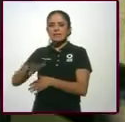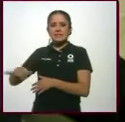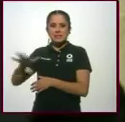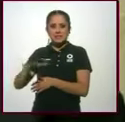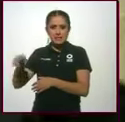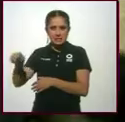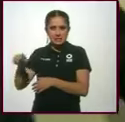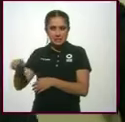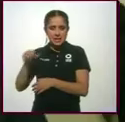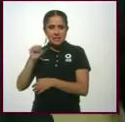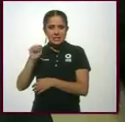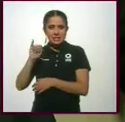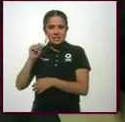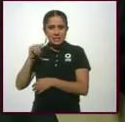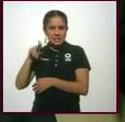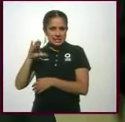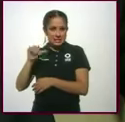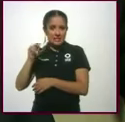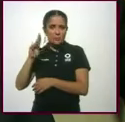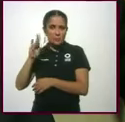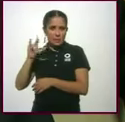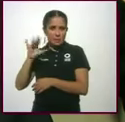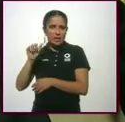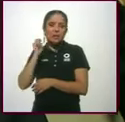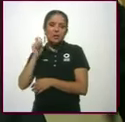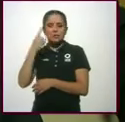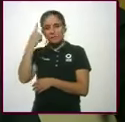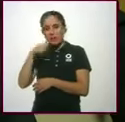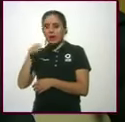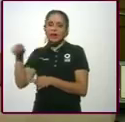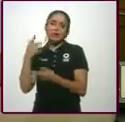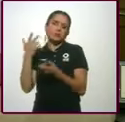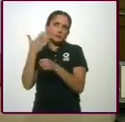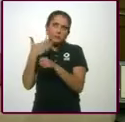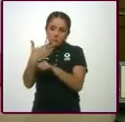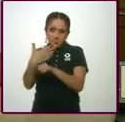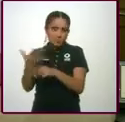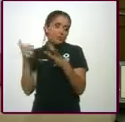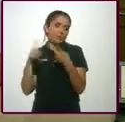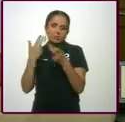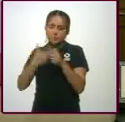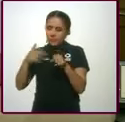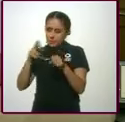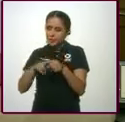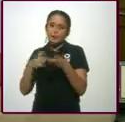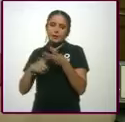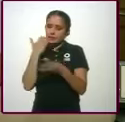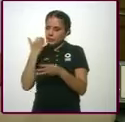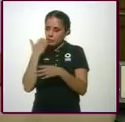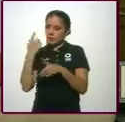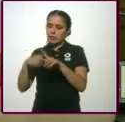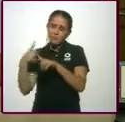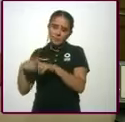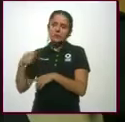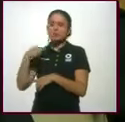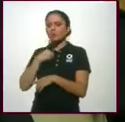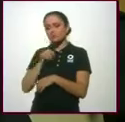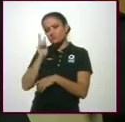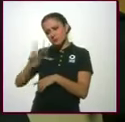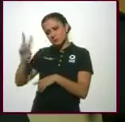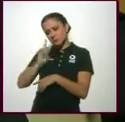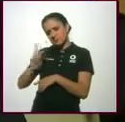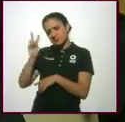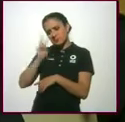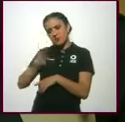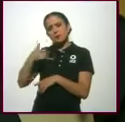hace muchos, muchos años, que esa era una definición y uno sabía o intuía que había dos,